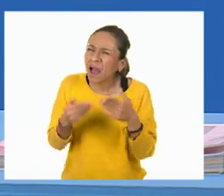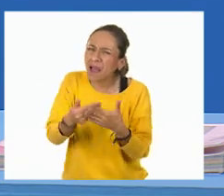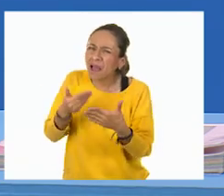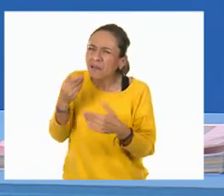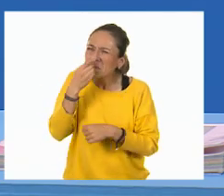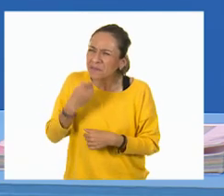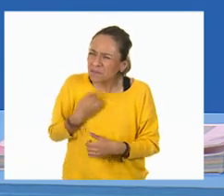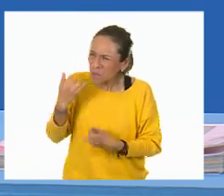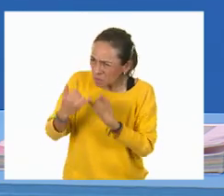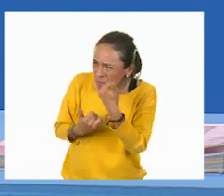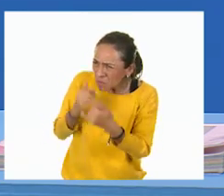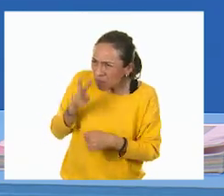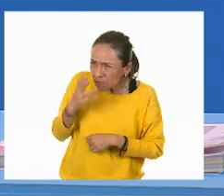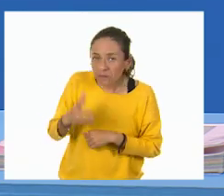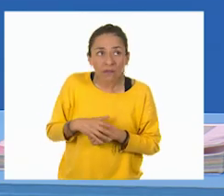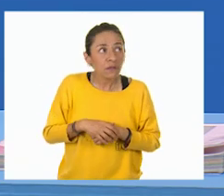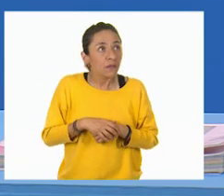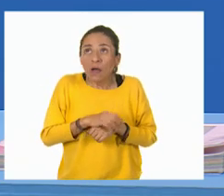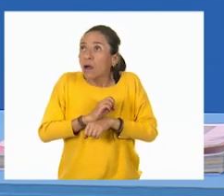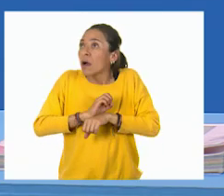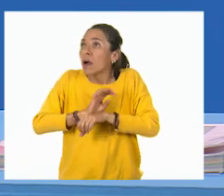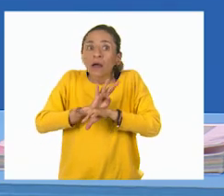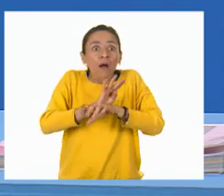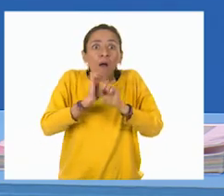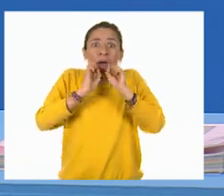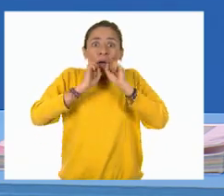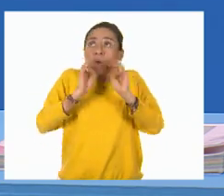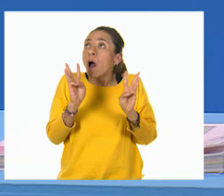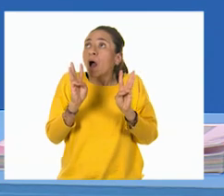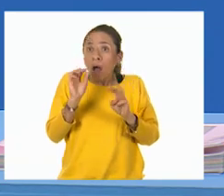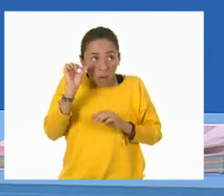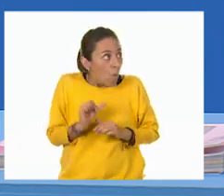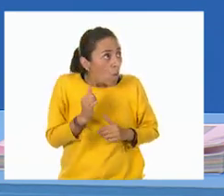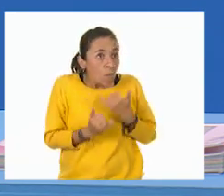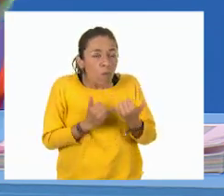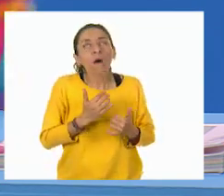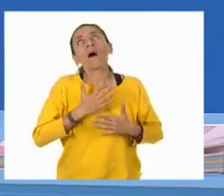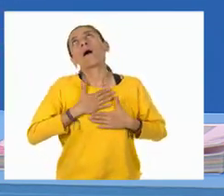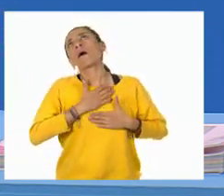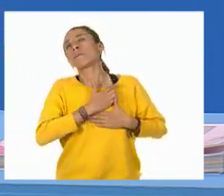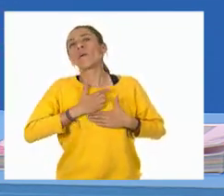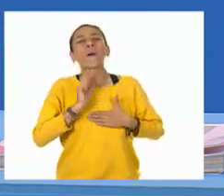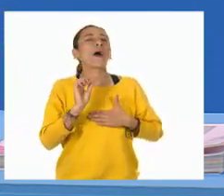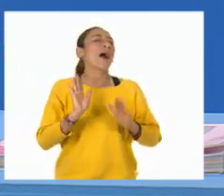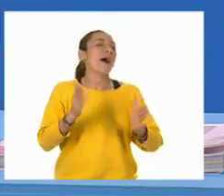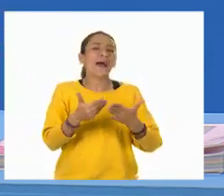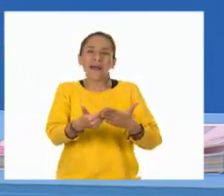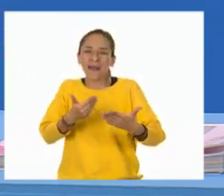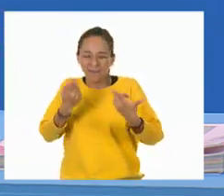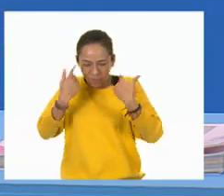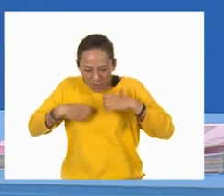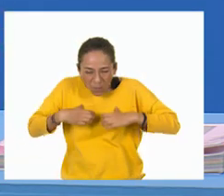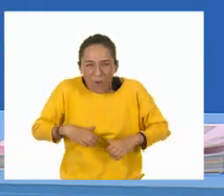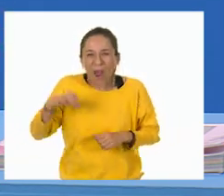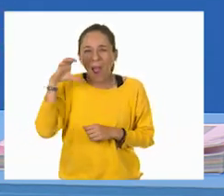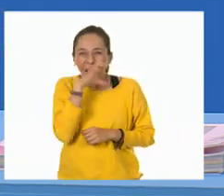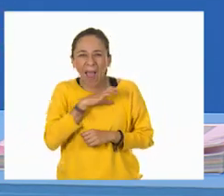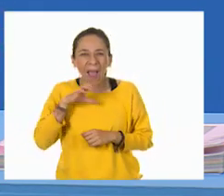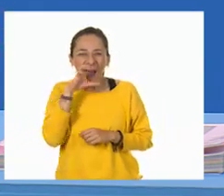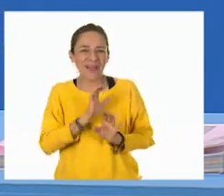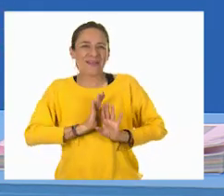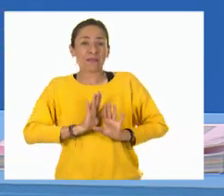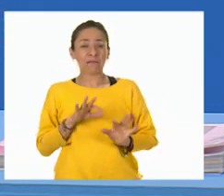¡Guau! ¿A jugar? Sí, me encantan los juegos, por favor. Yo ya hice mi calentamiento y estoy puestísimo.